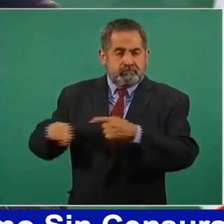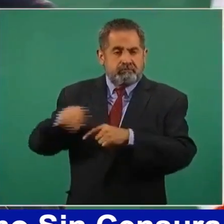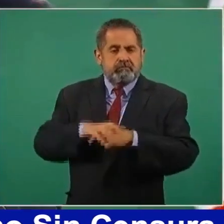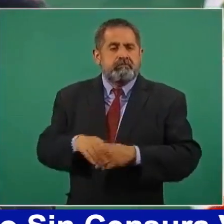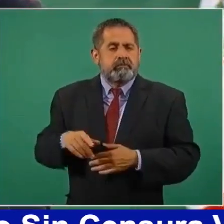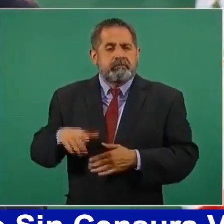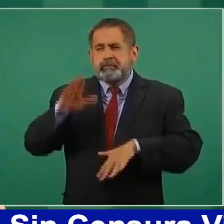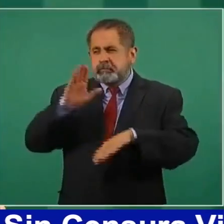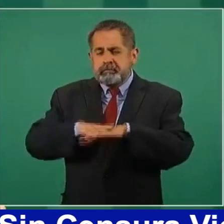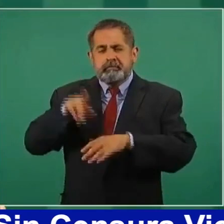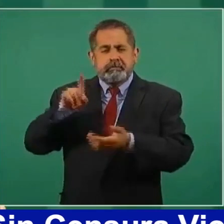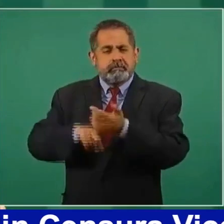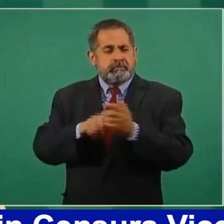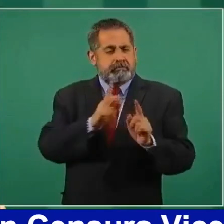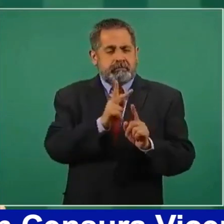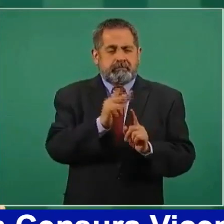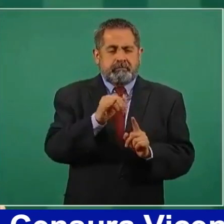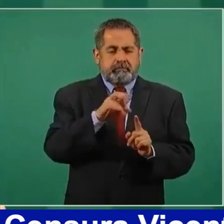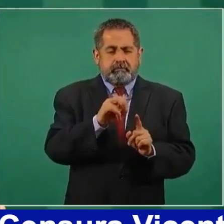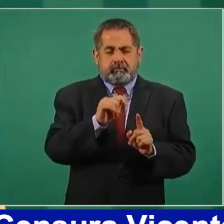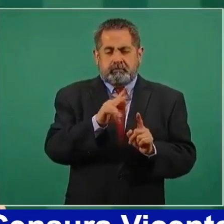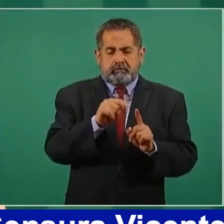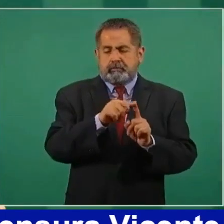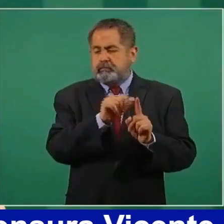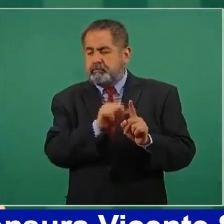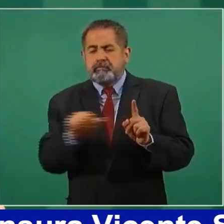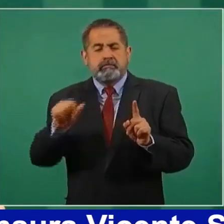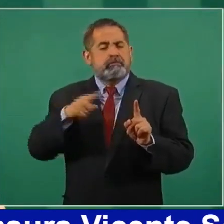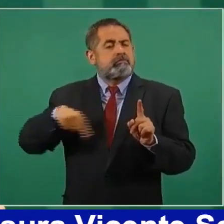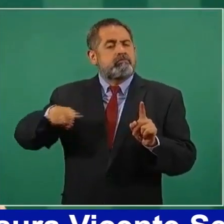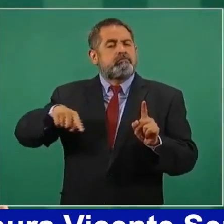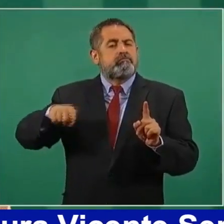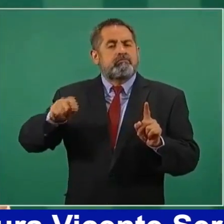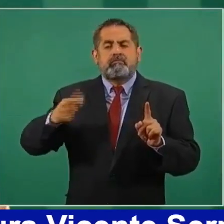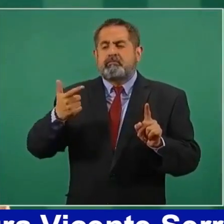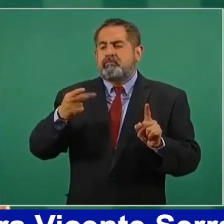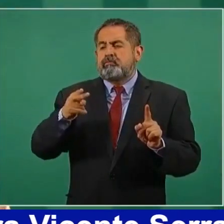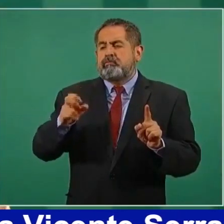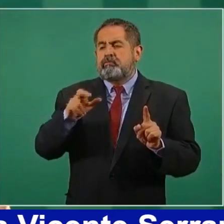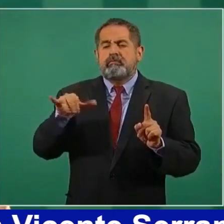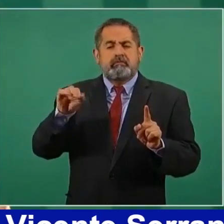trabajadora, de todas las culturas, pues